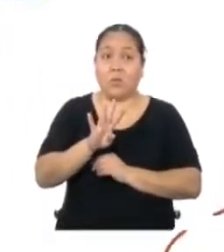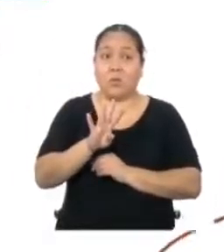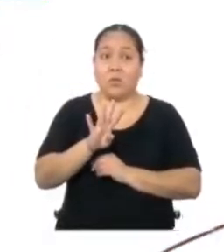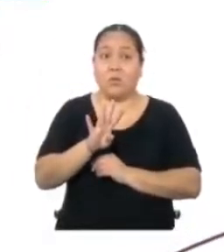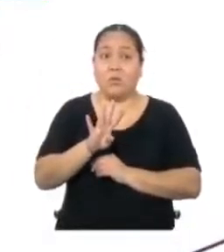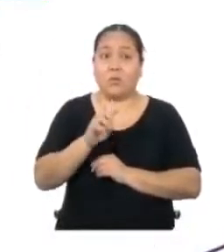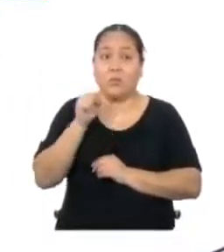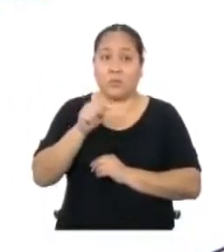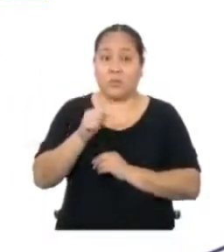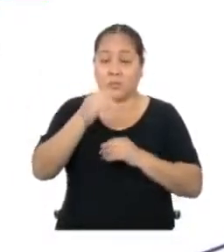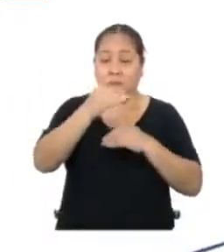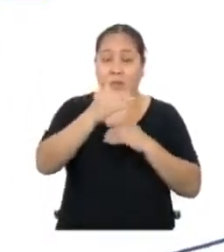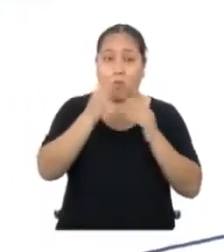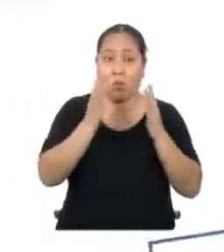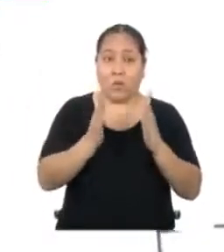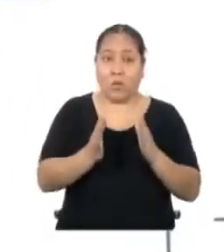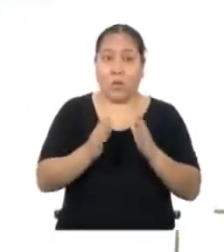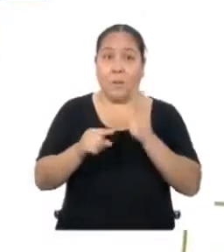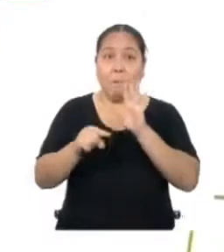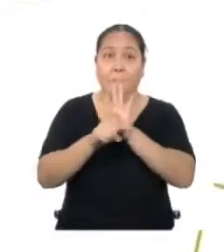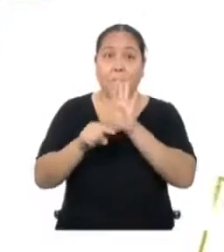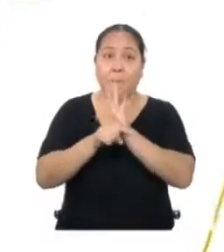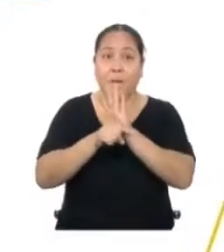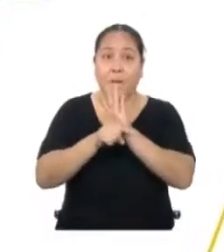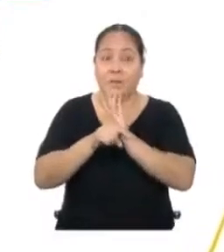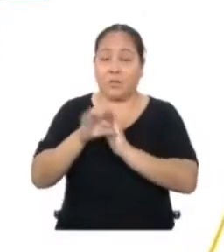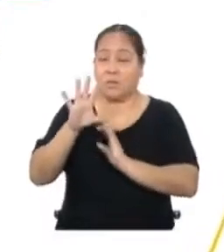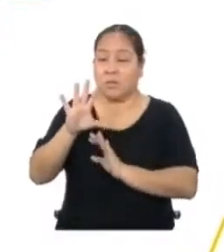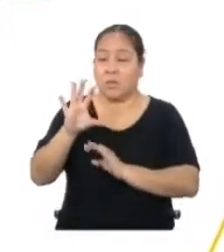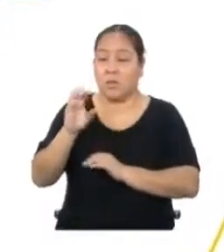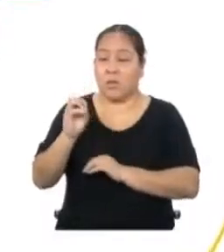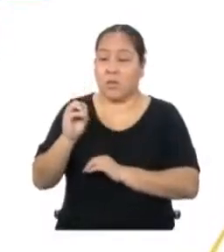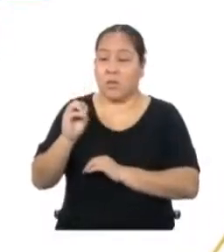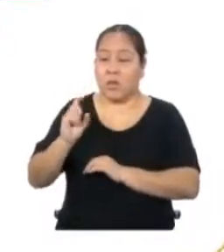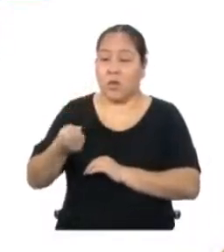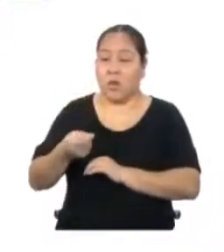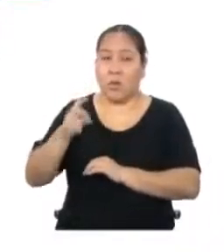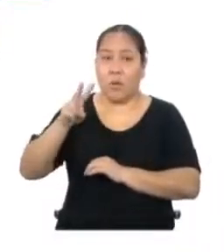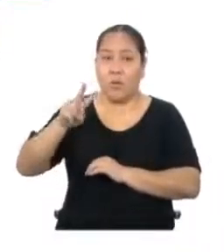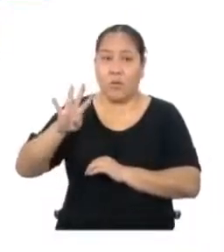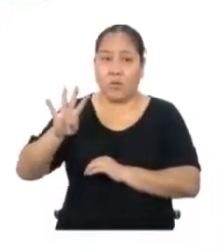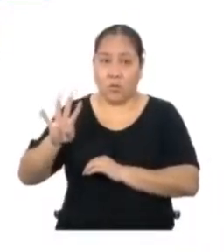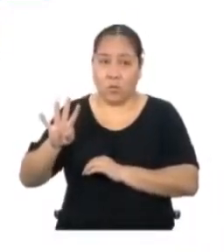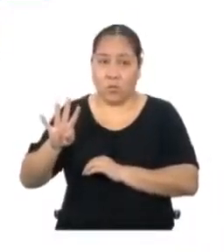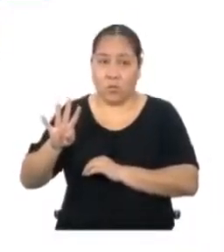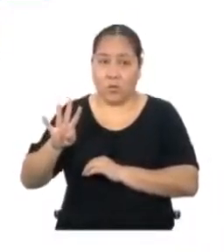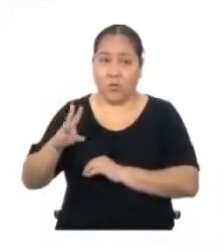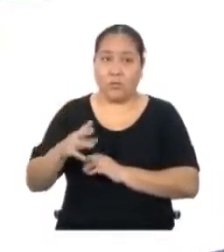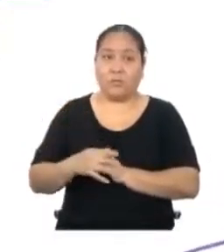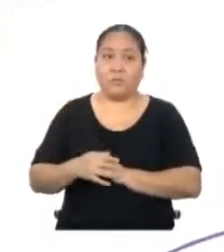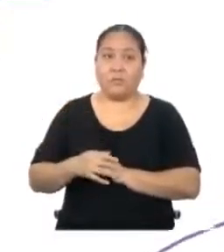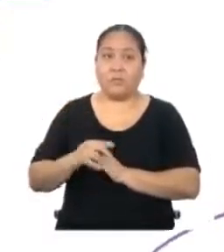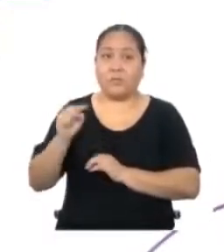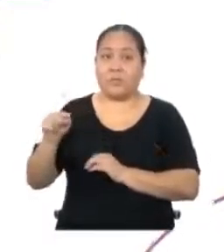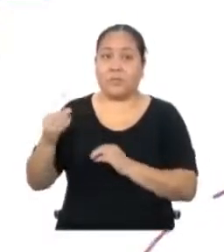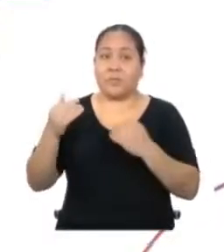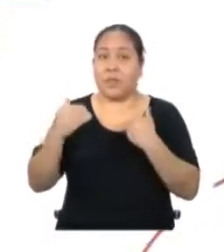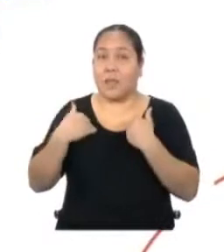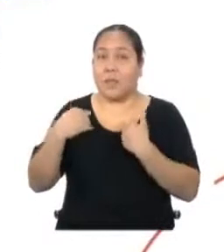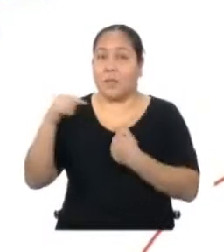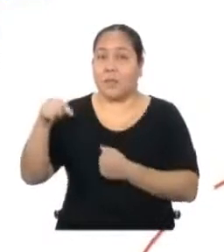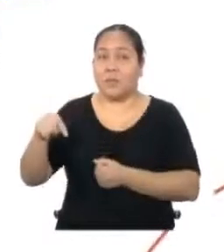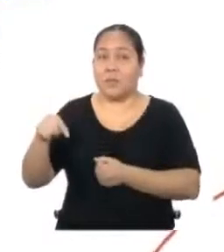es el área del cuadrado Menos 50,24, que es el área del círculo Así tenemos